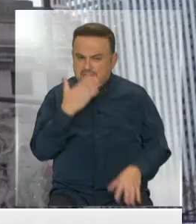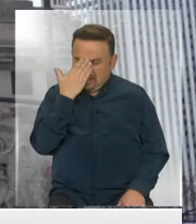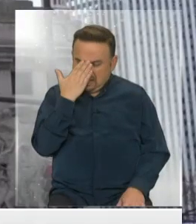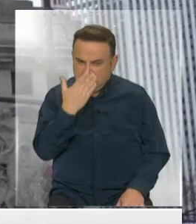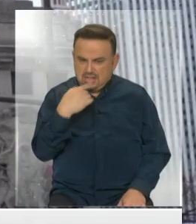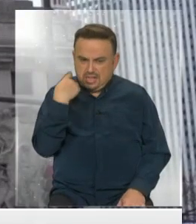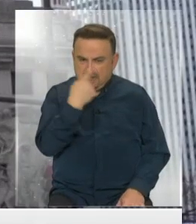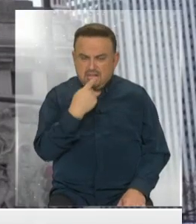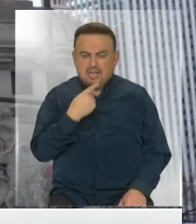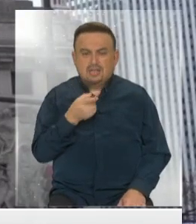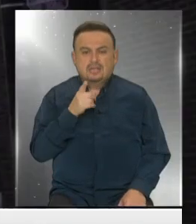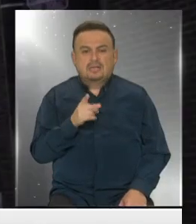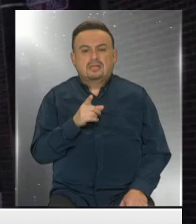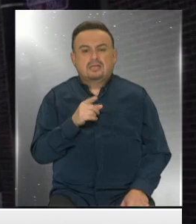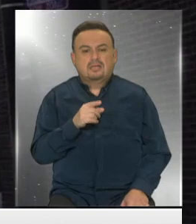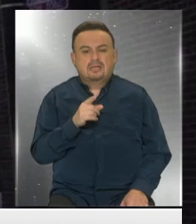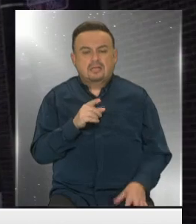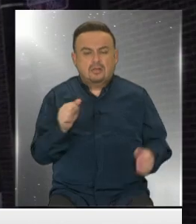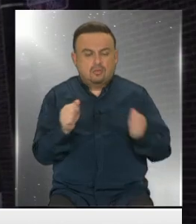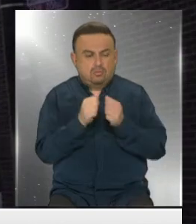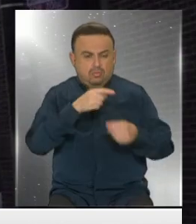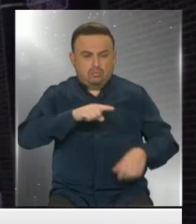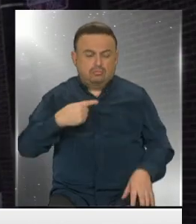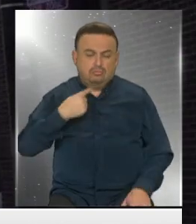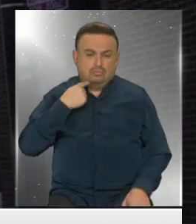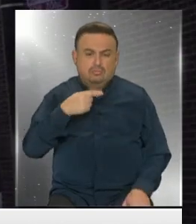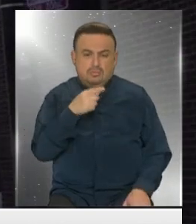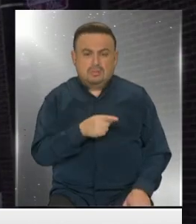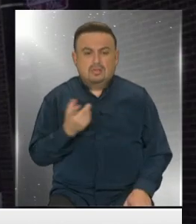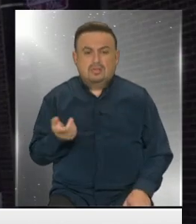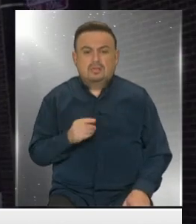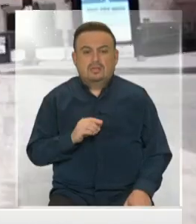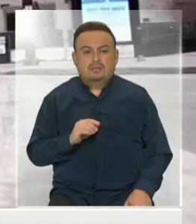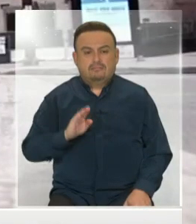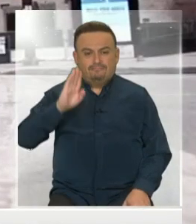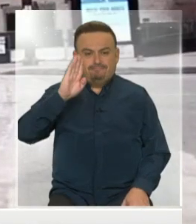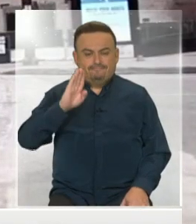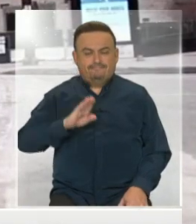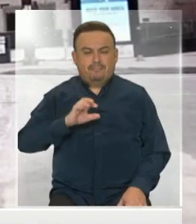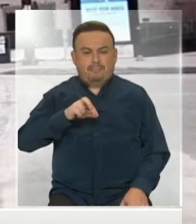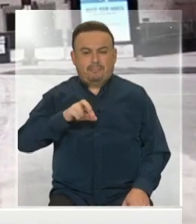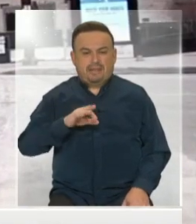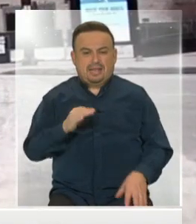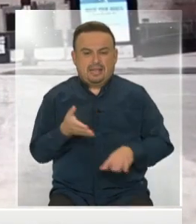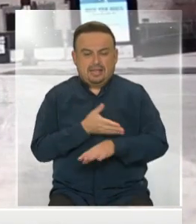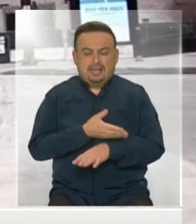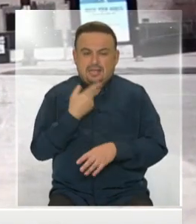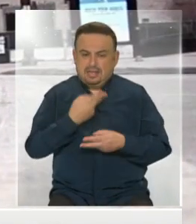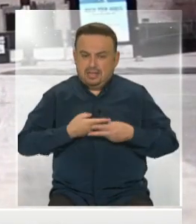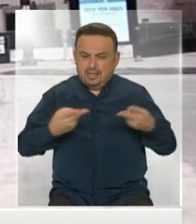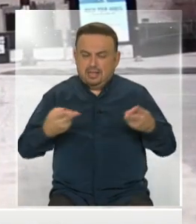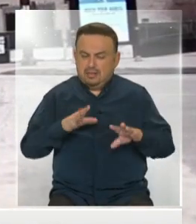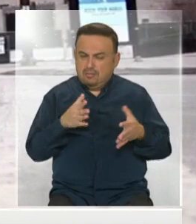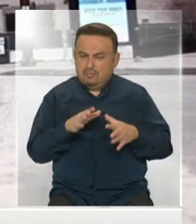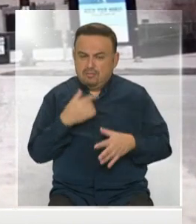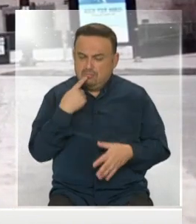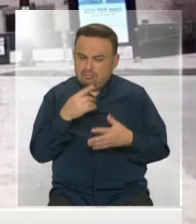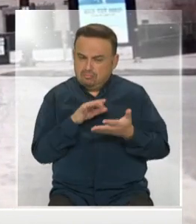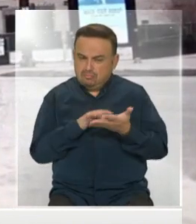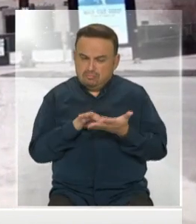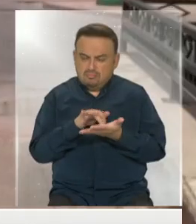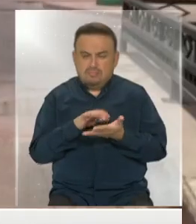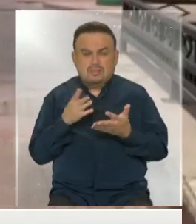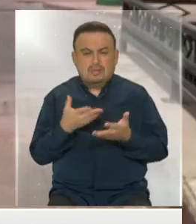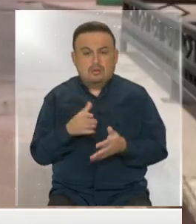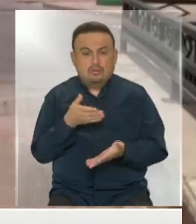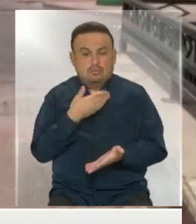la voz y ha estado en el lado de las víctimas claramente ha sido el precandidato. Los medios estadounidenses, Mariana, hacían el cálculo y decían que los